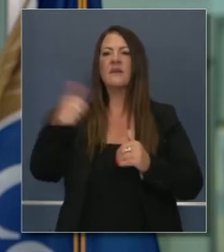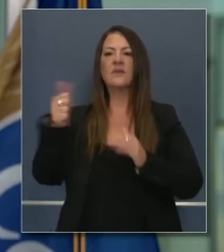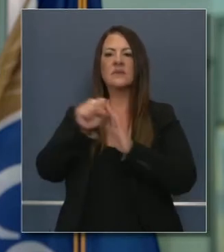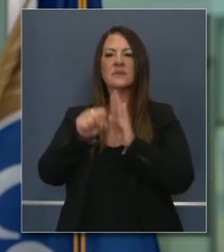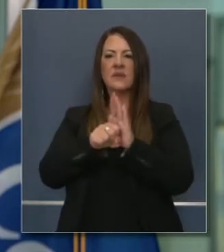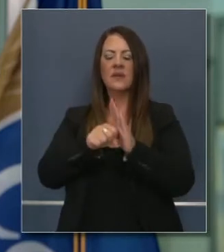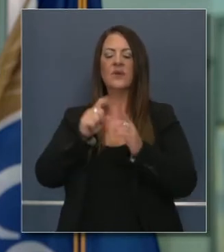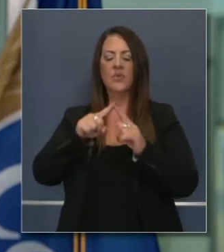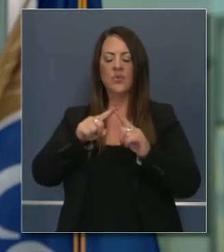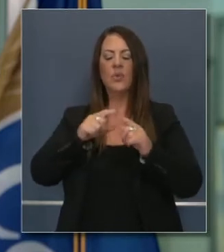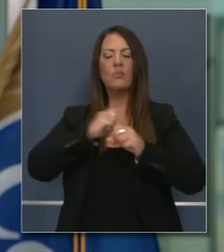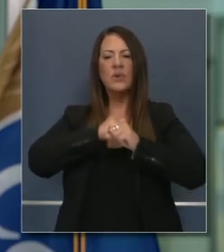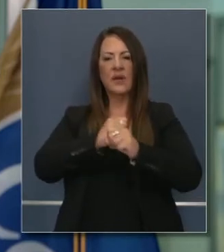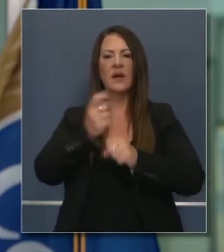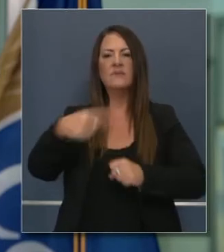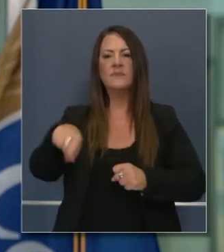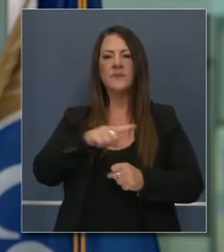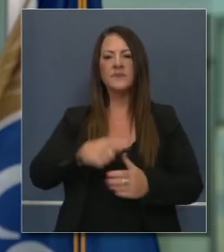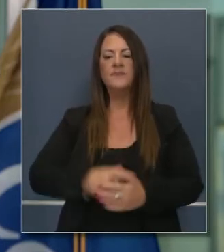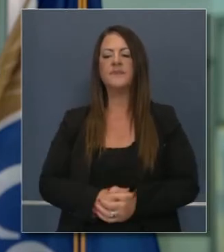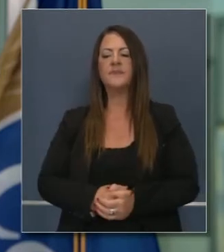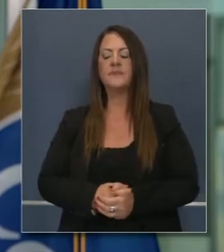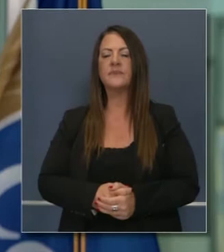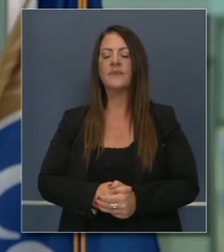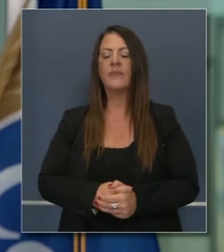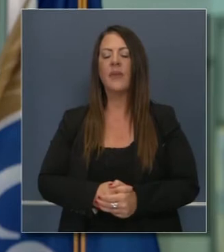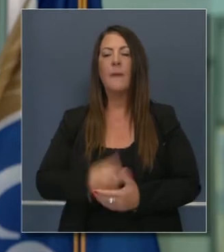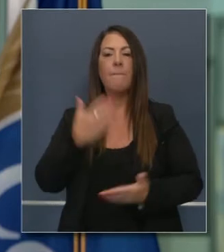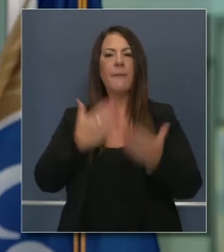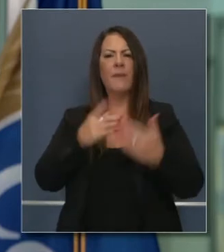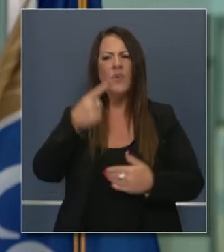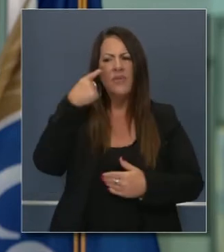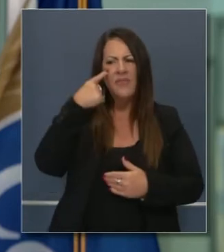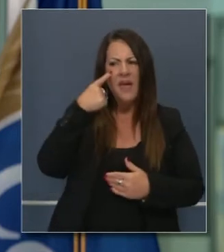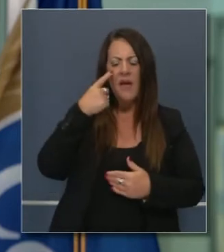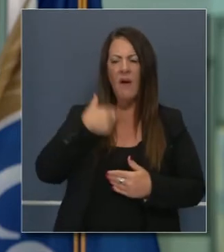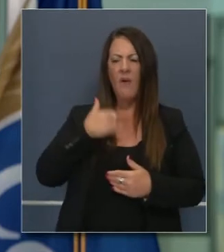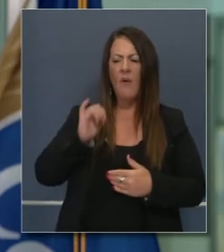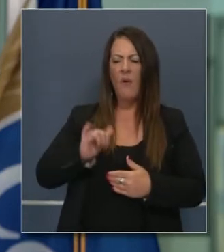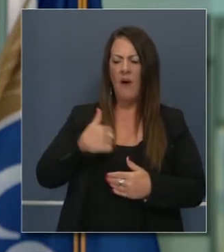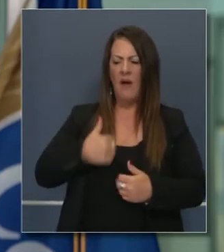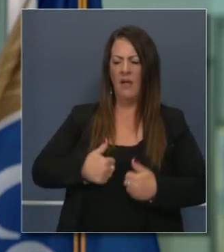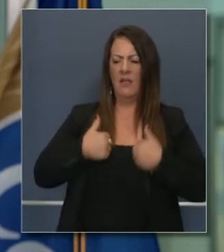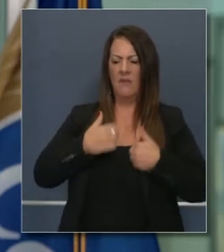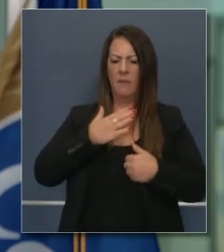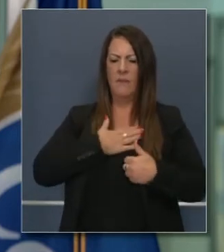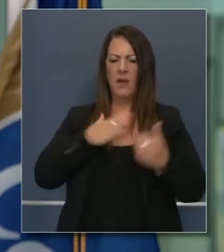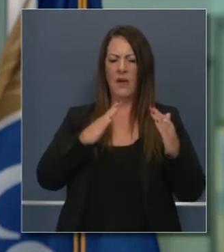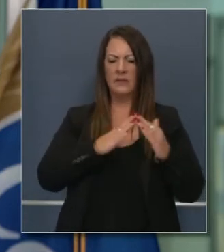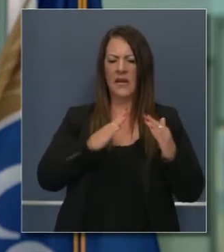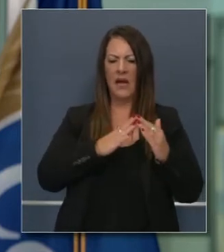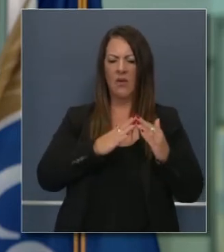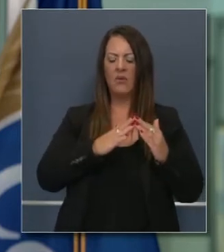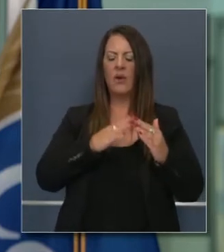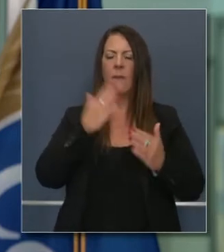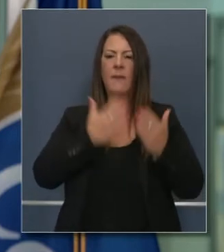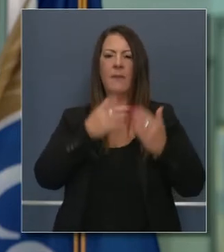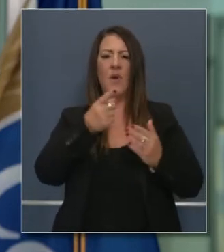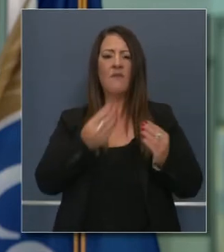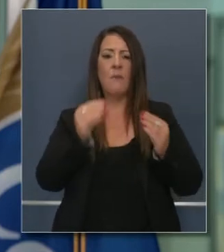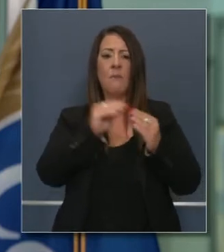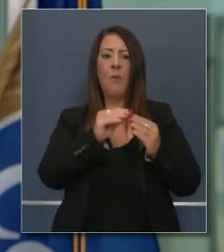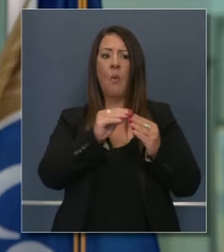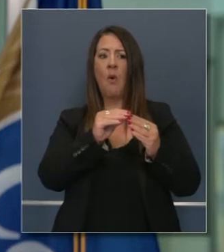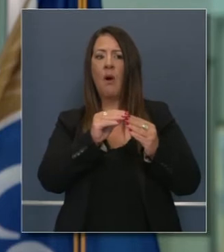que clarifique cualquier pregunta que tengan. Y una de esas preguntas, por cierto, que tal vez tengan ustedes es, yo vivo en una comunidad, de hecho van más